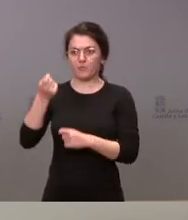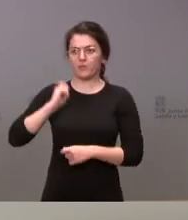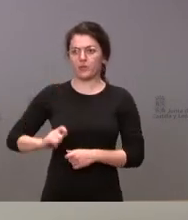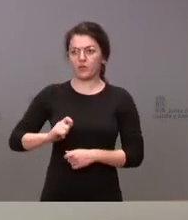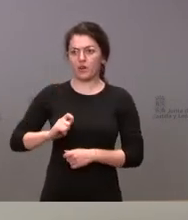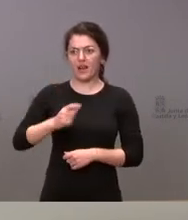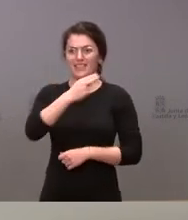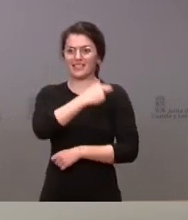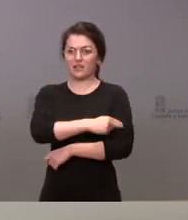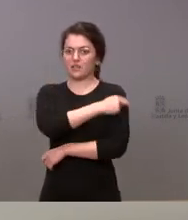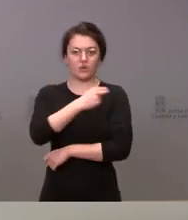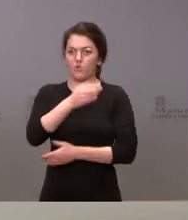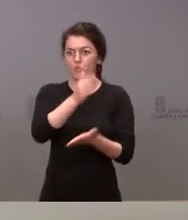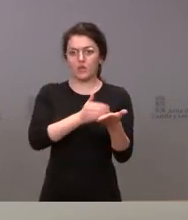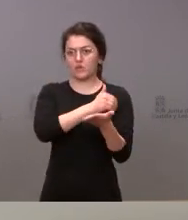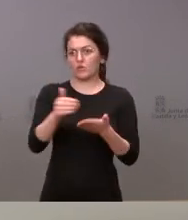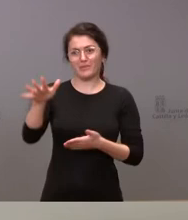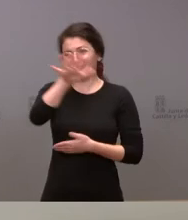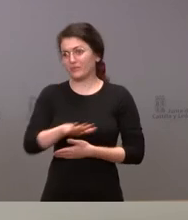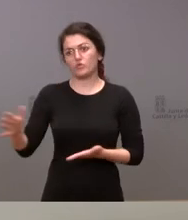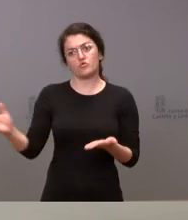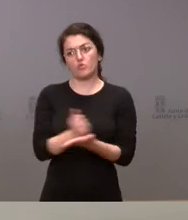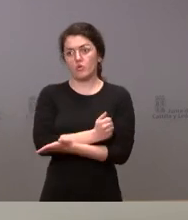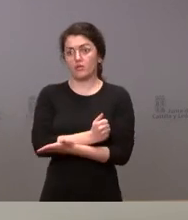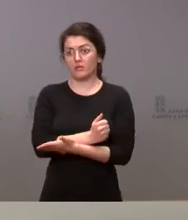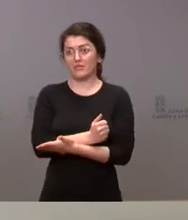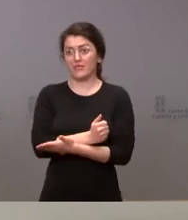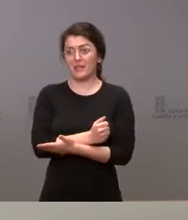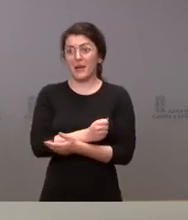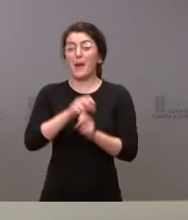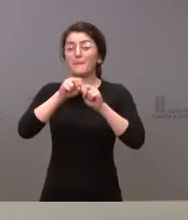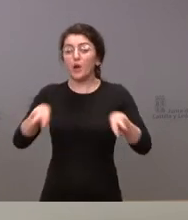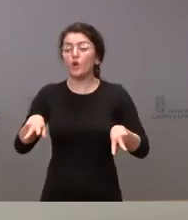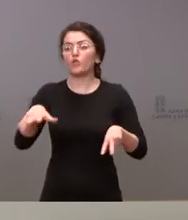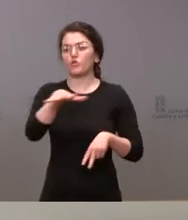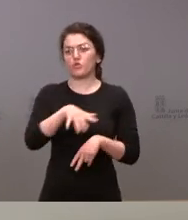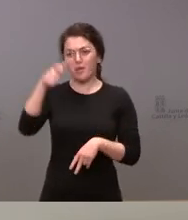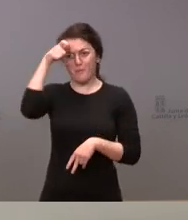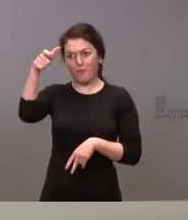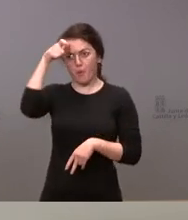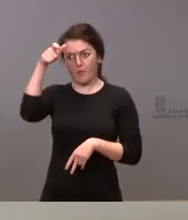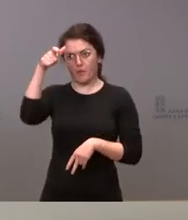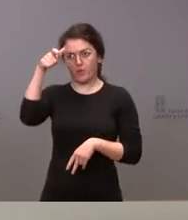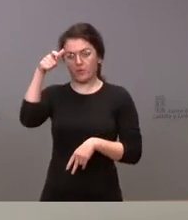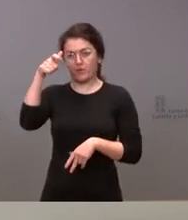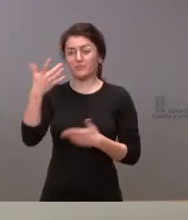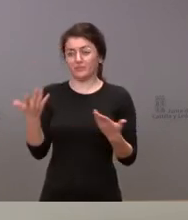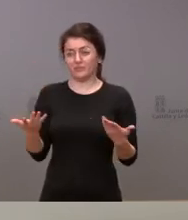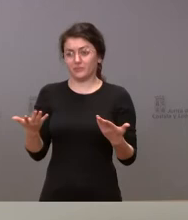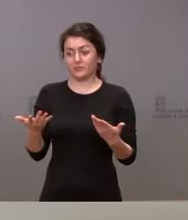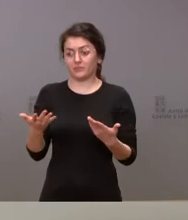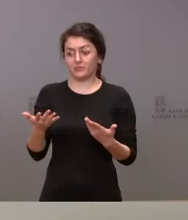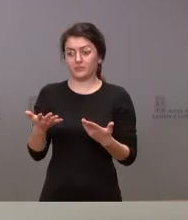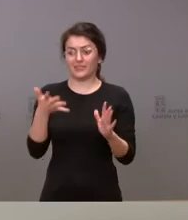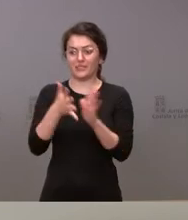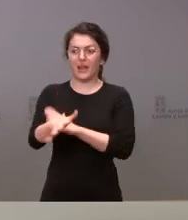Esta carencia es más grave, si cabe, en las zonas rurales y en los ámbitos periféricos y, por tanto, comprendemos y entendemos esa